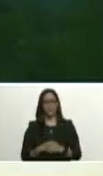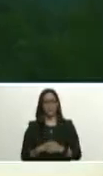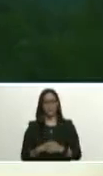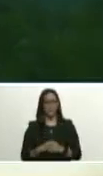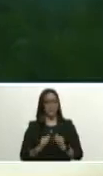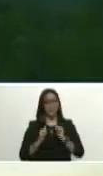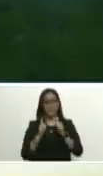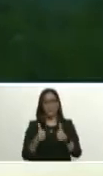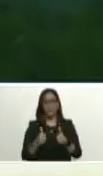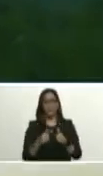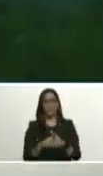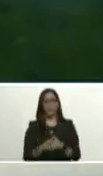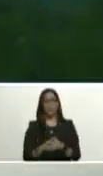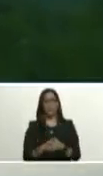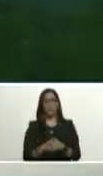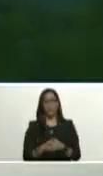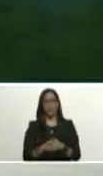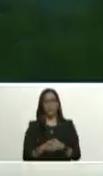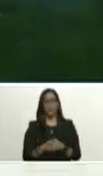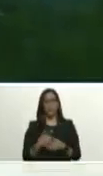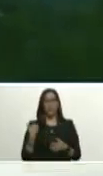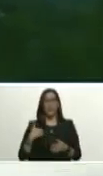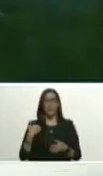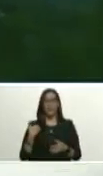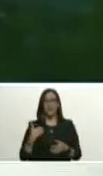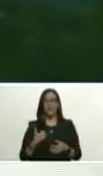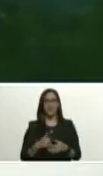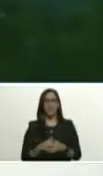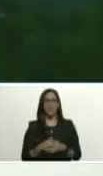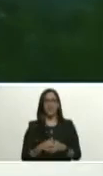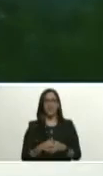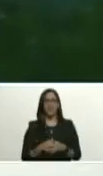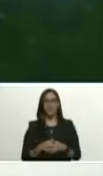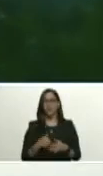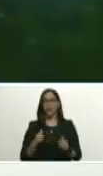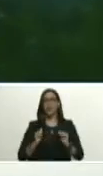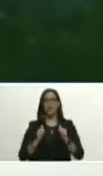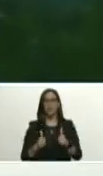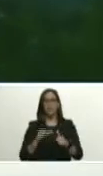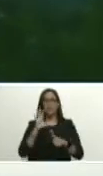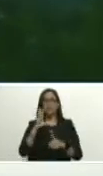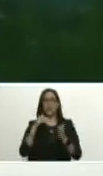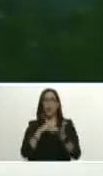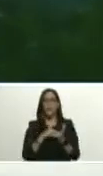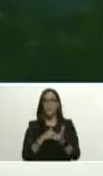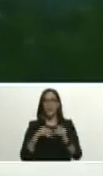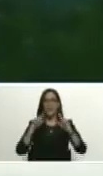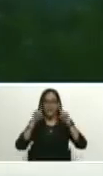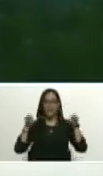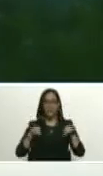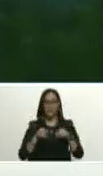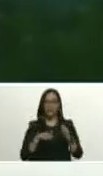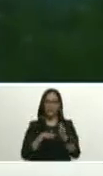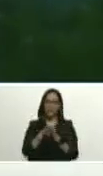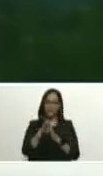arrancandito son argentinos perdón esto es arrancandito 5 mil hectáreas para arrancar una prueba pues